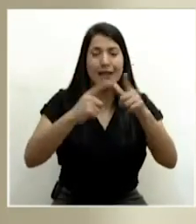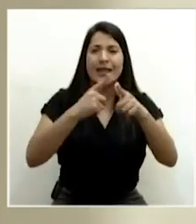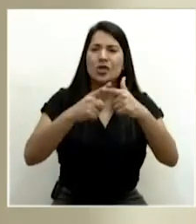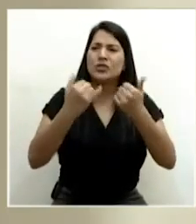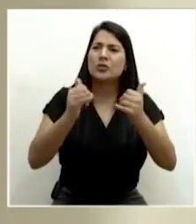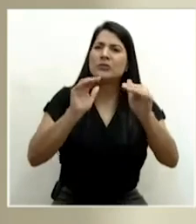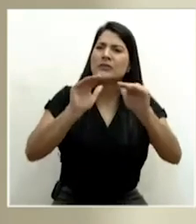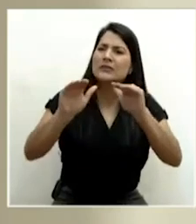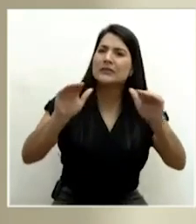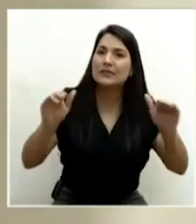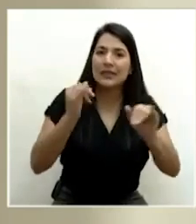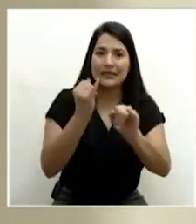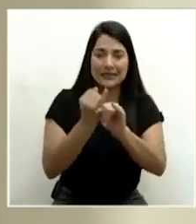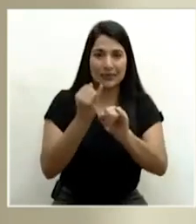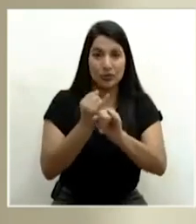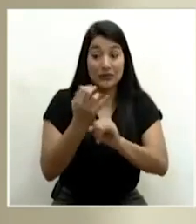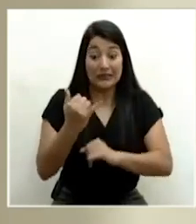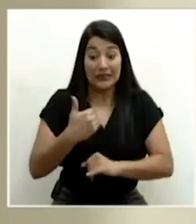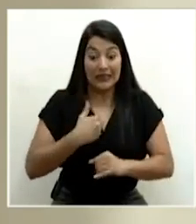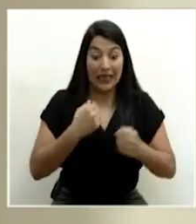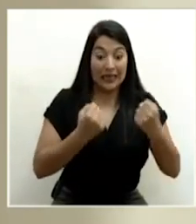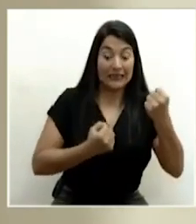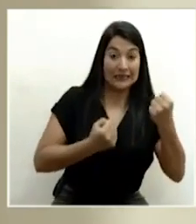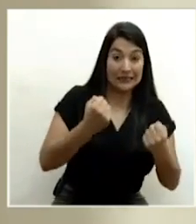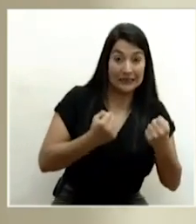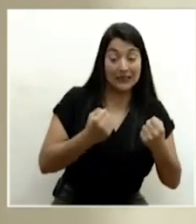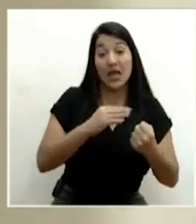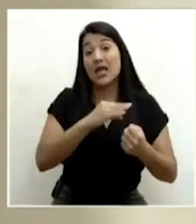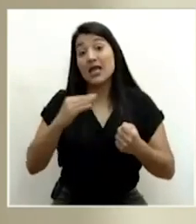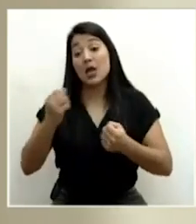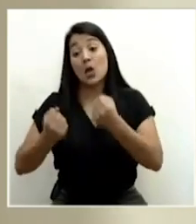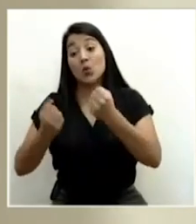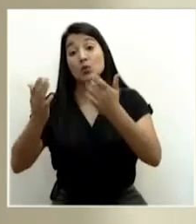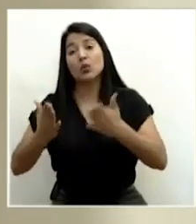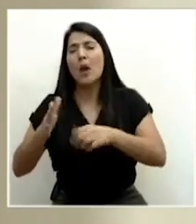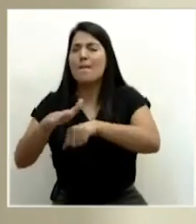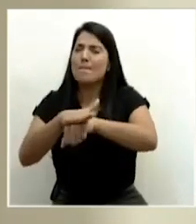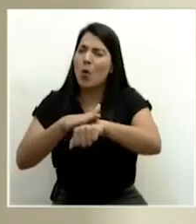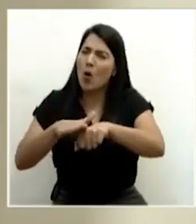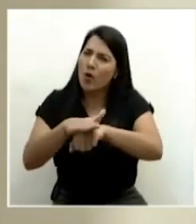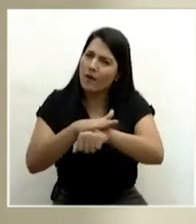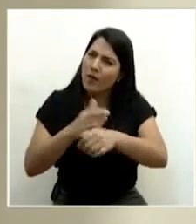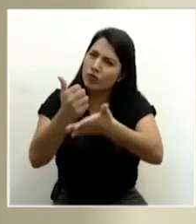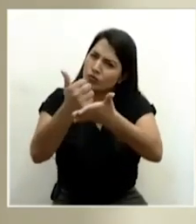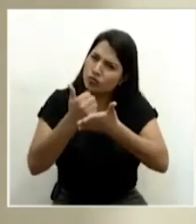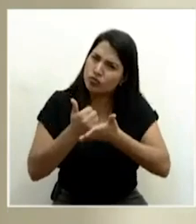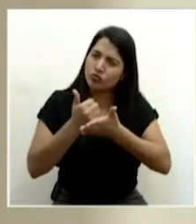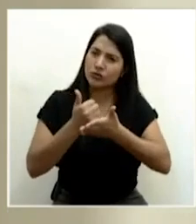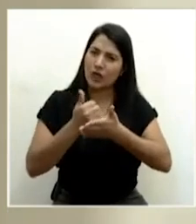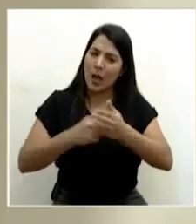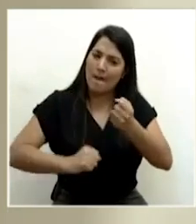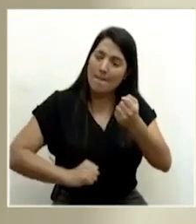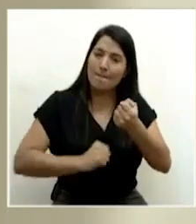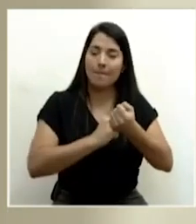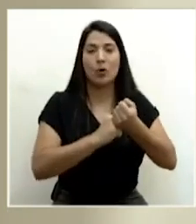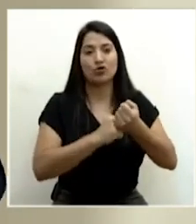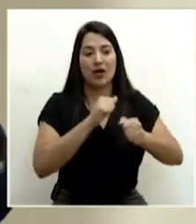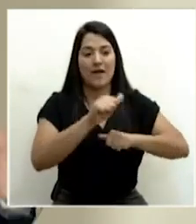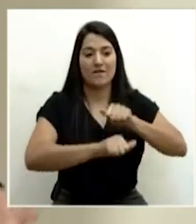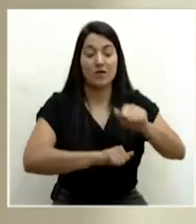instituciones que tengan vehículos y choferes que por favor se sumen a este esfuerzo para poder